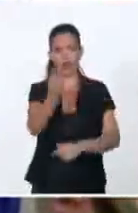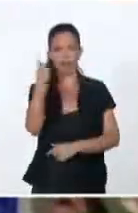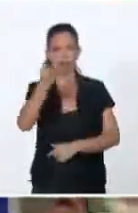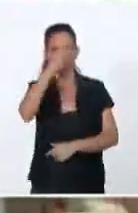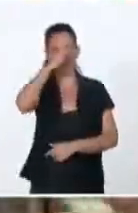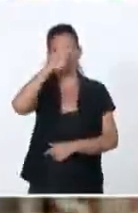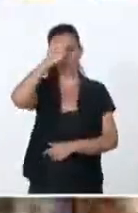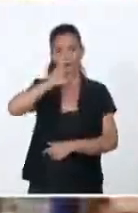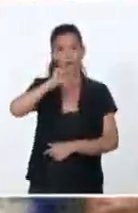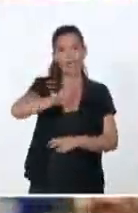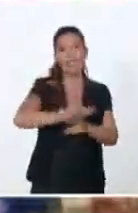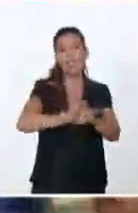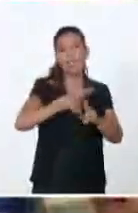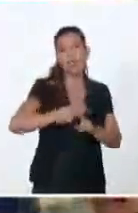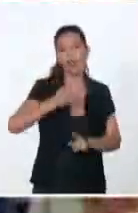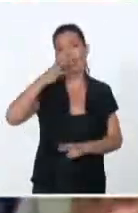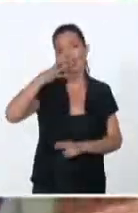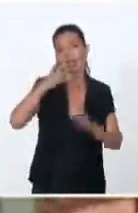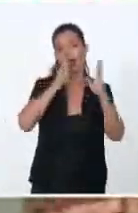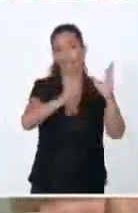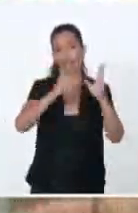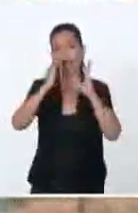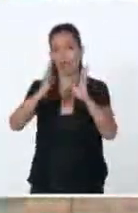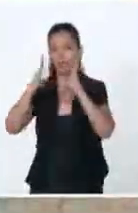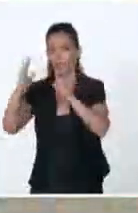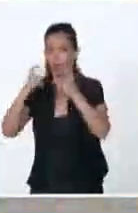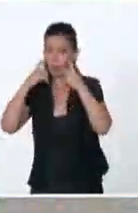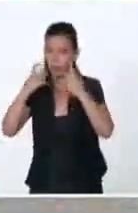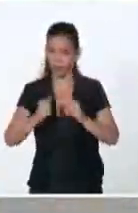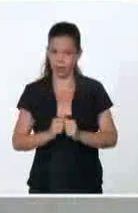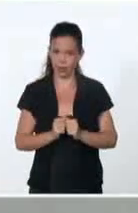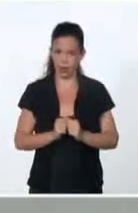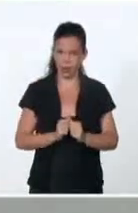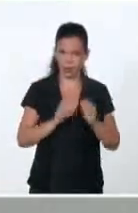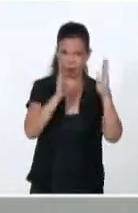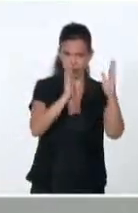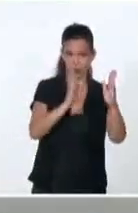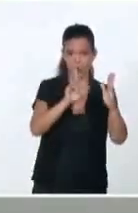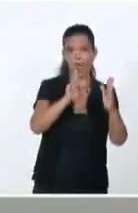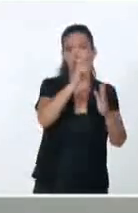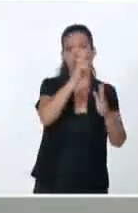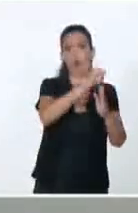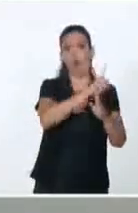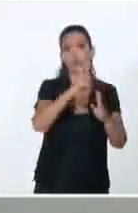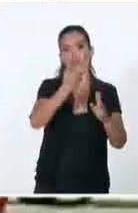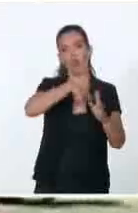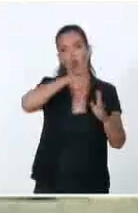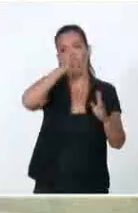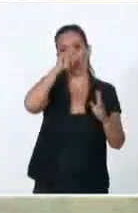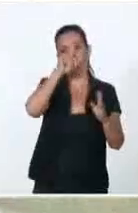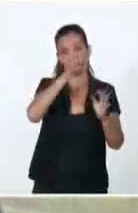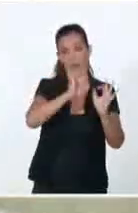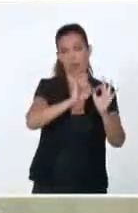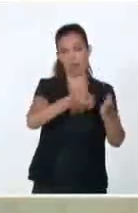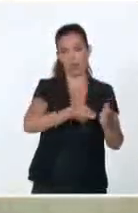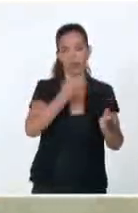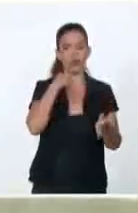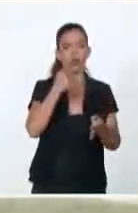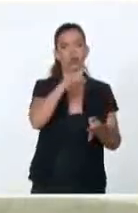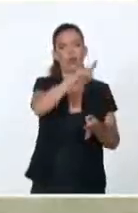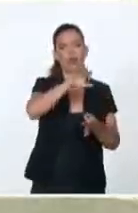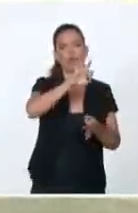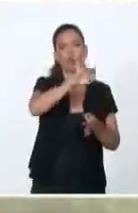tiene tres momentos muy importantes. La primera ocurre el 11 de junio del año 1868, que es cuando se produce la